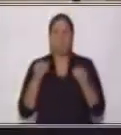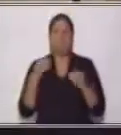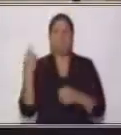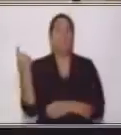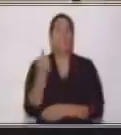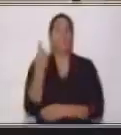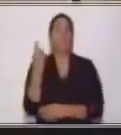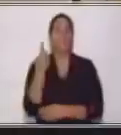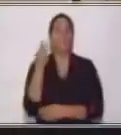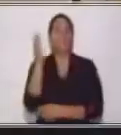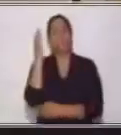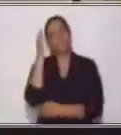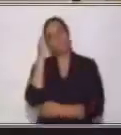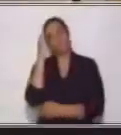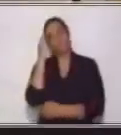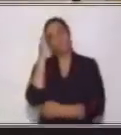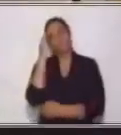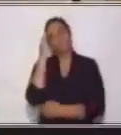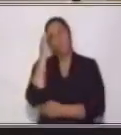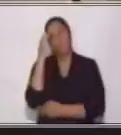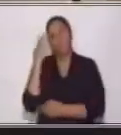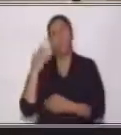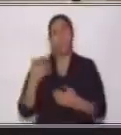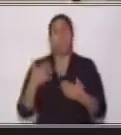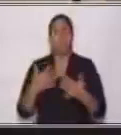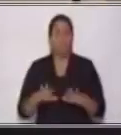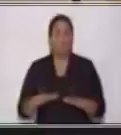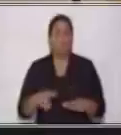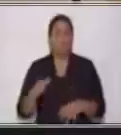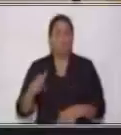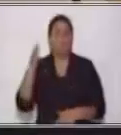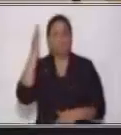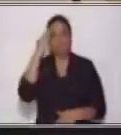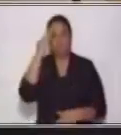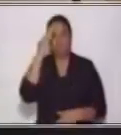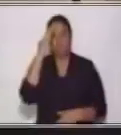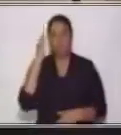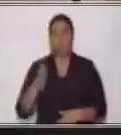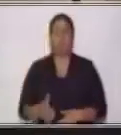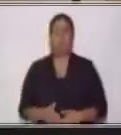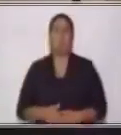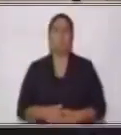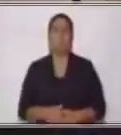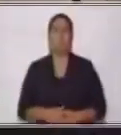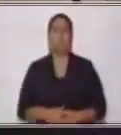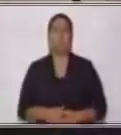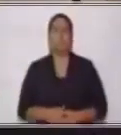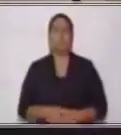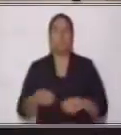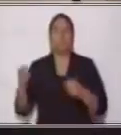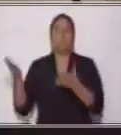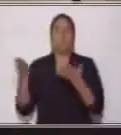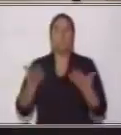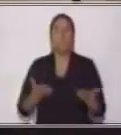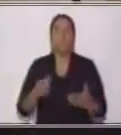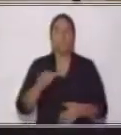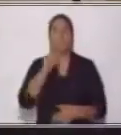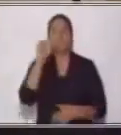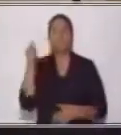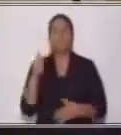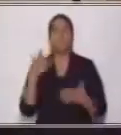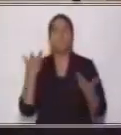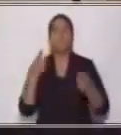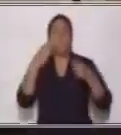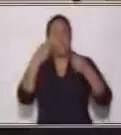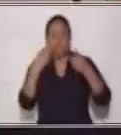te imaginaste? ¿Ya sabes quiénes son? Muy bien. Te voy a dar otras pistas. Vamos a ver. Su